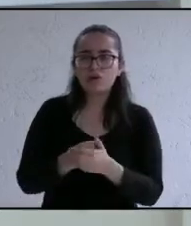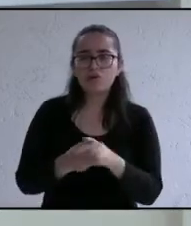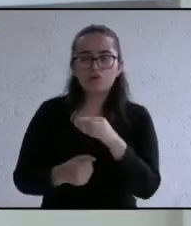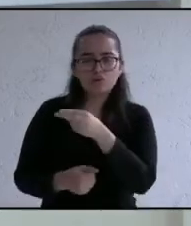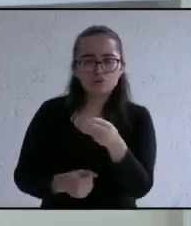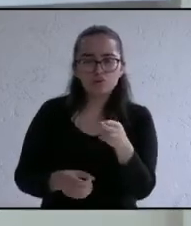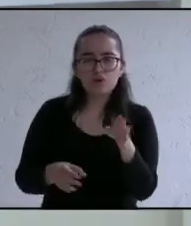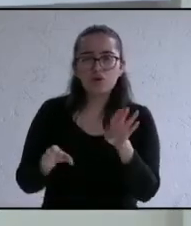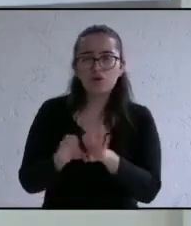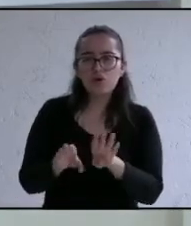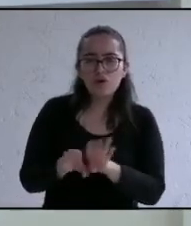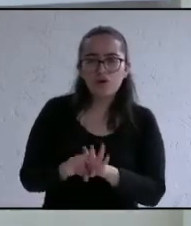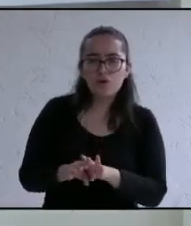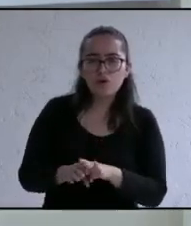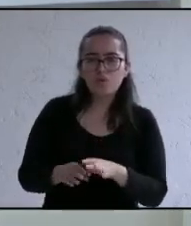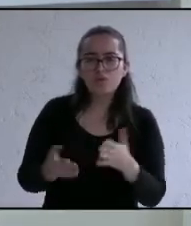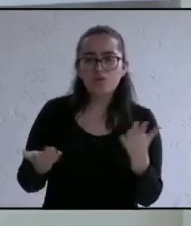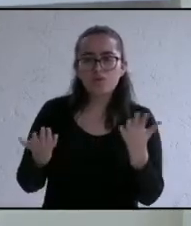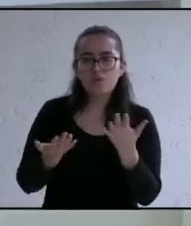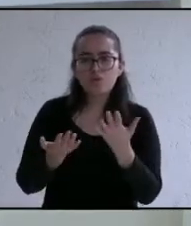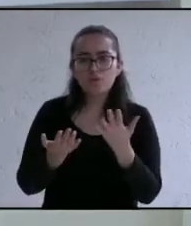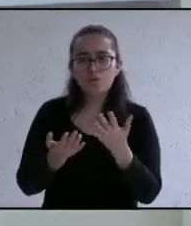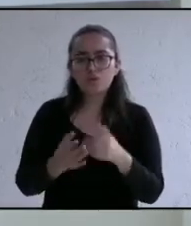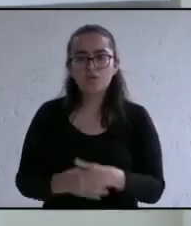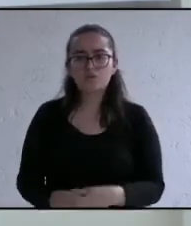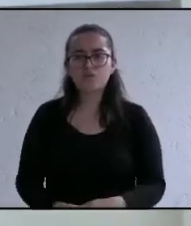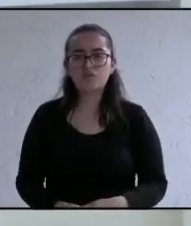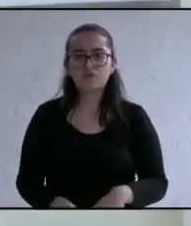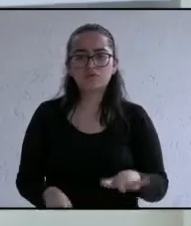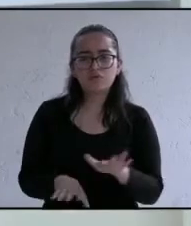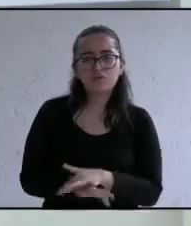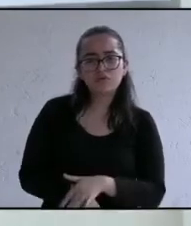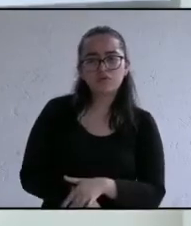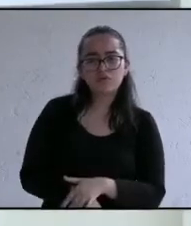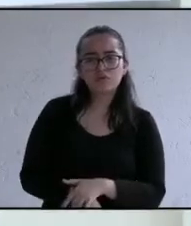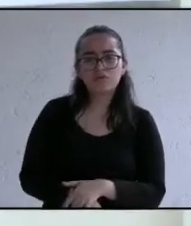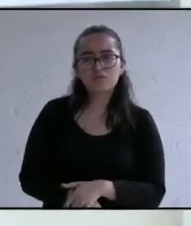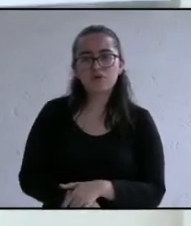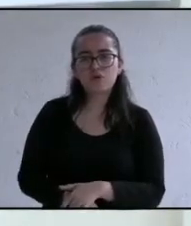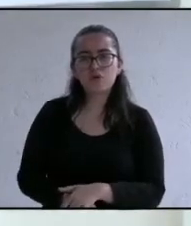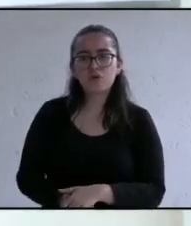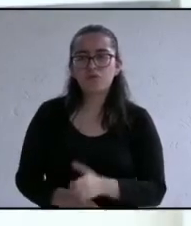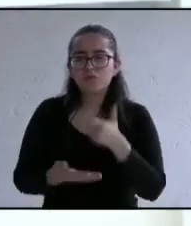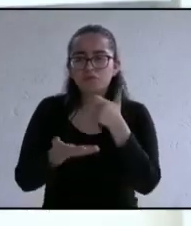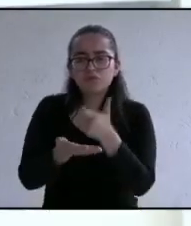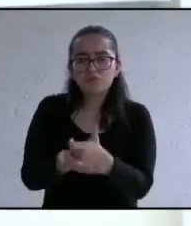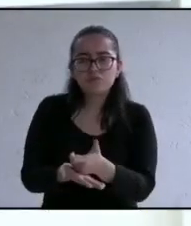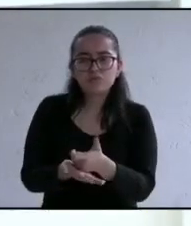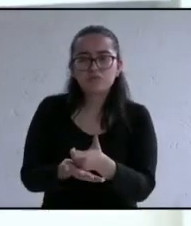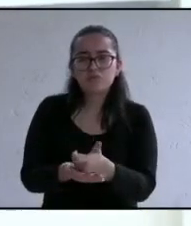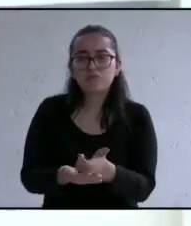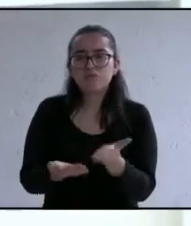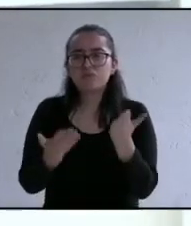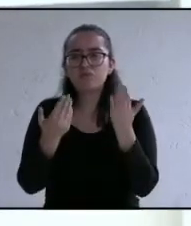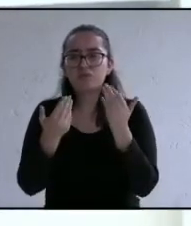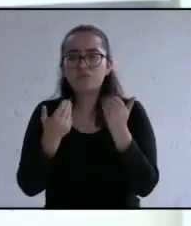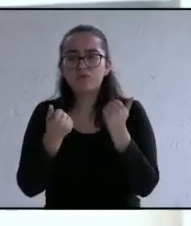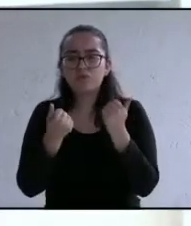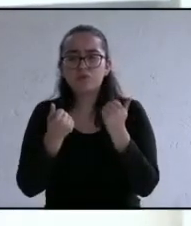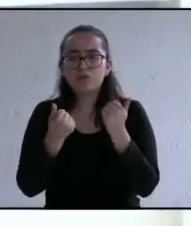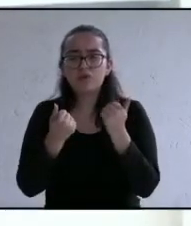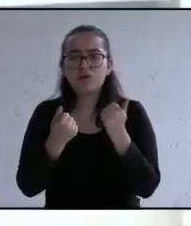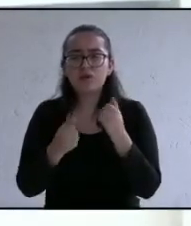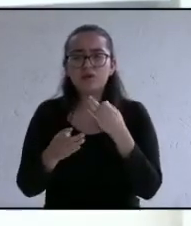alcaldes actuales de Veracruz el Fortamun no le alcanzaría precisamente para realizar todas estas acciones qué acciones